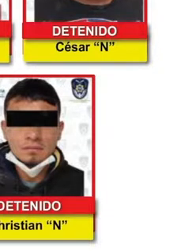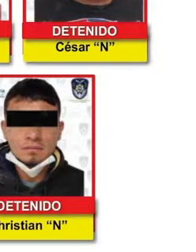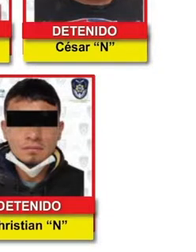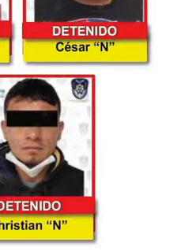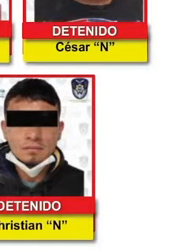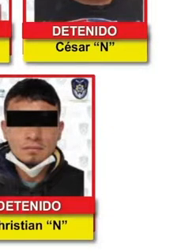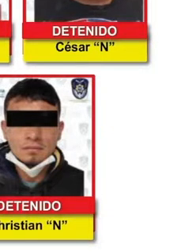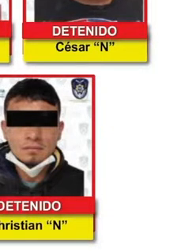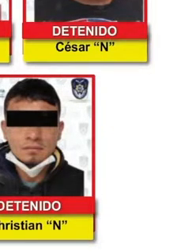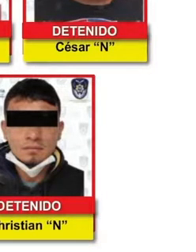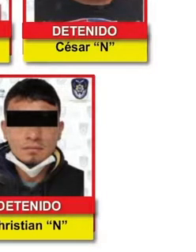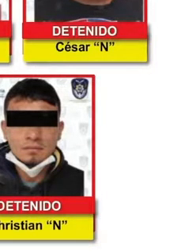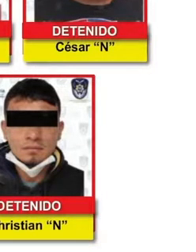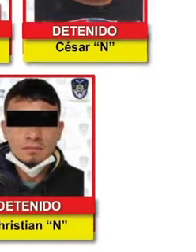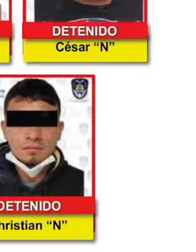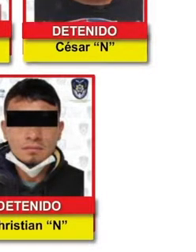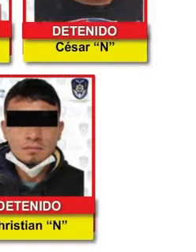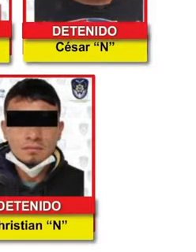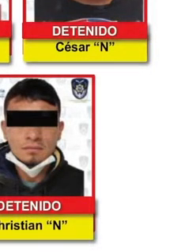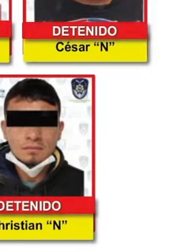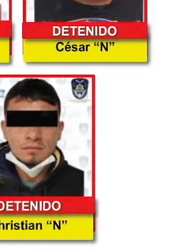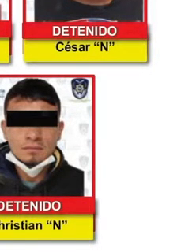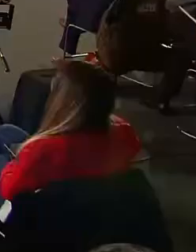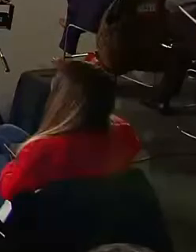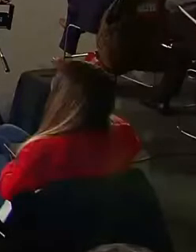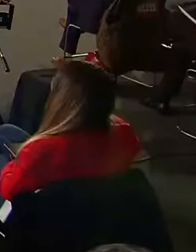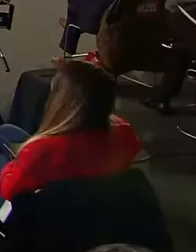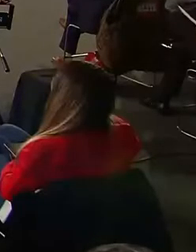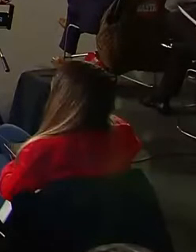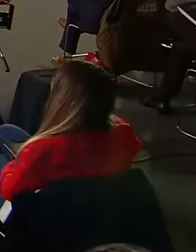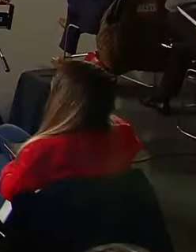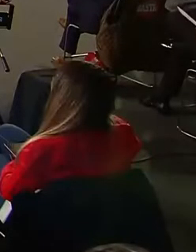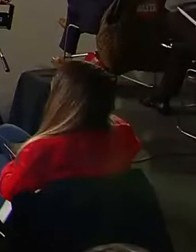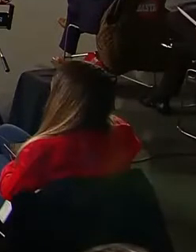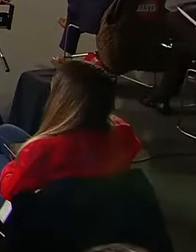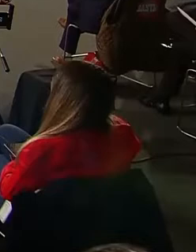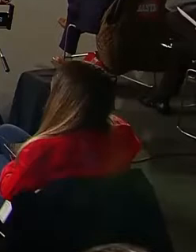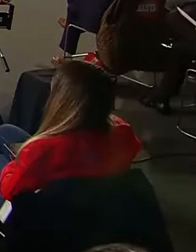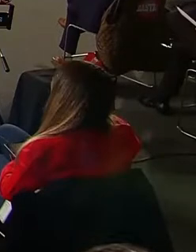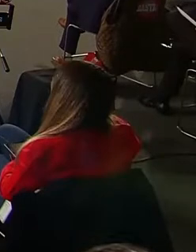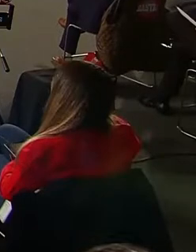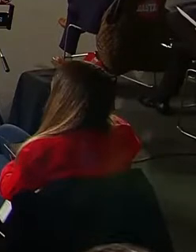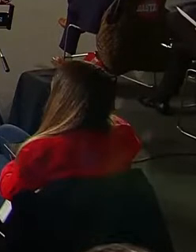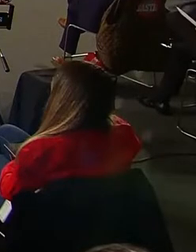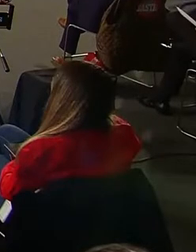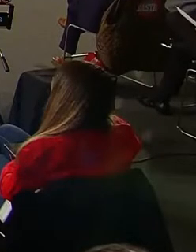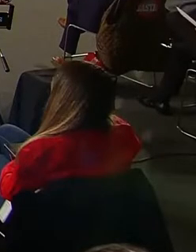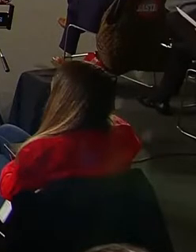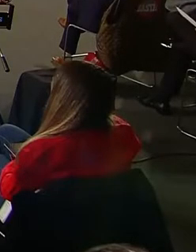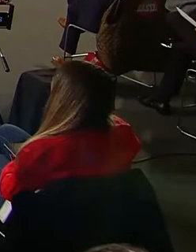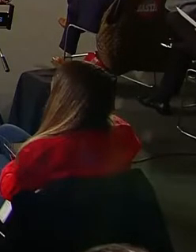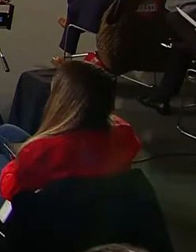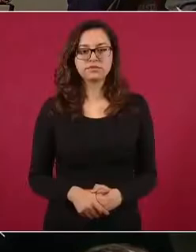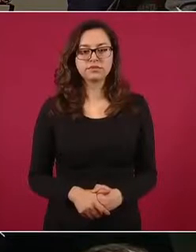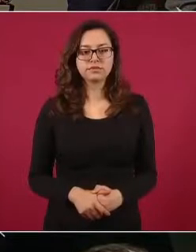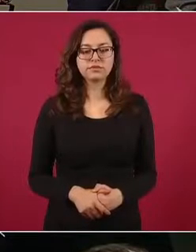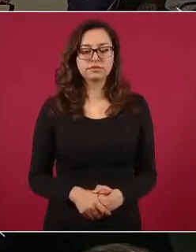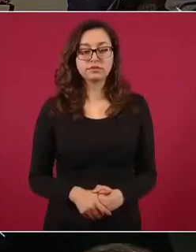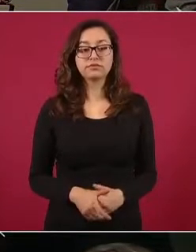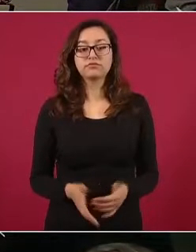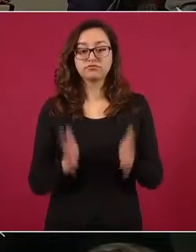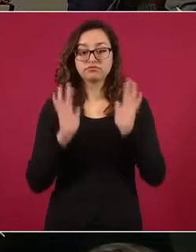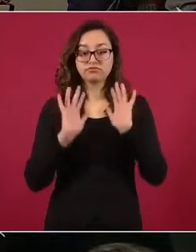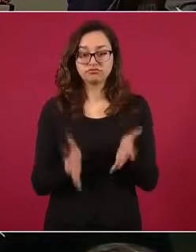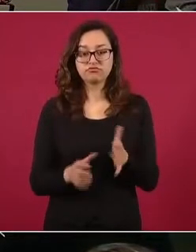Coyoacán, entre otras, y quedaron a disposición del juez de control para determinar su vinculación